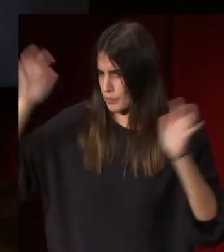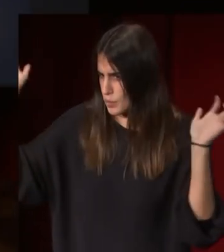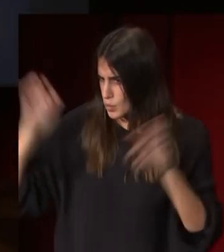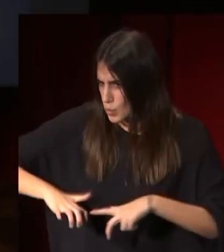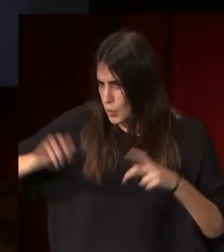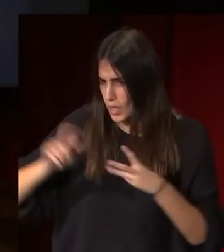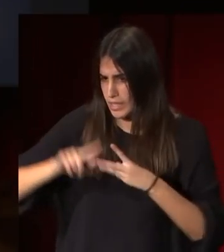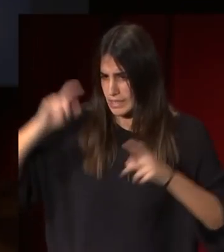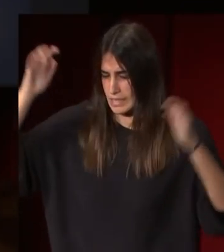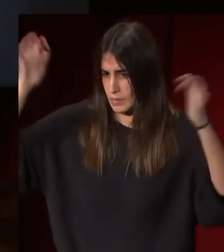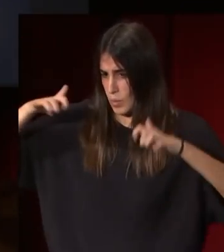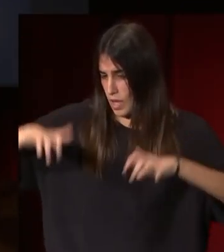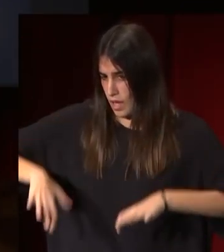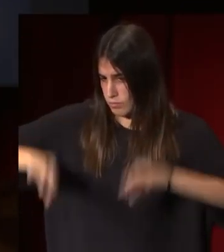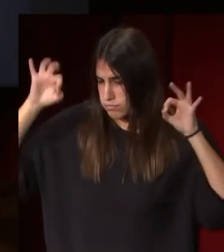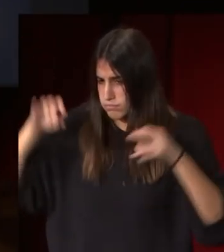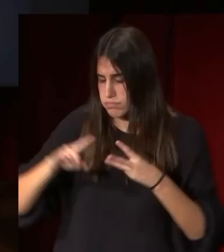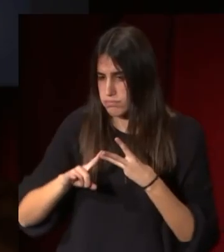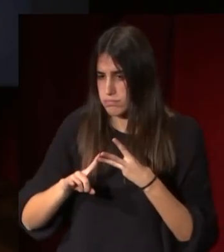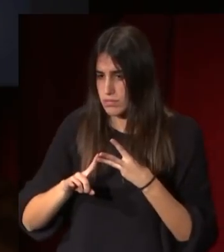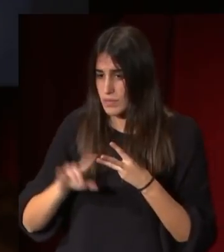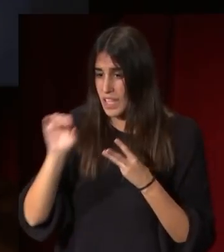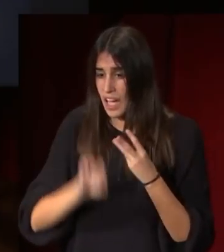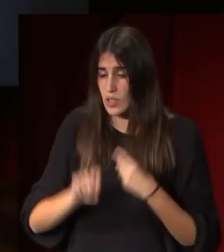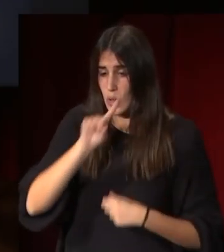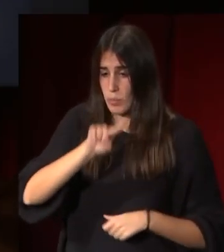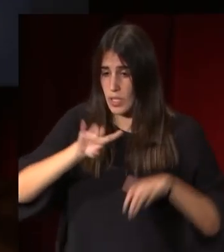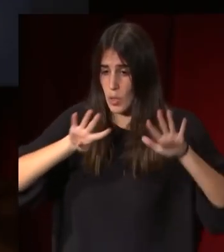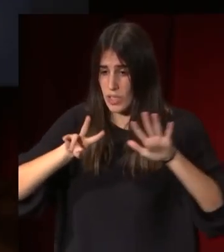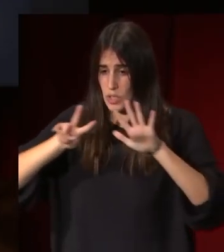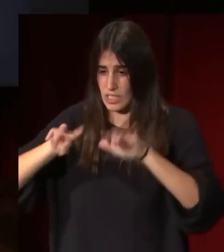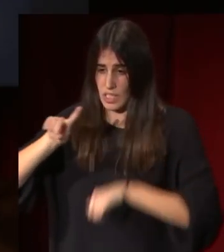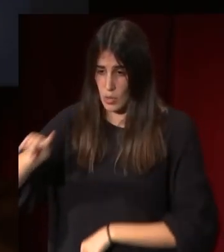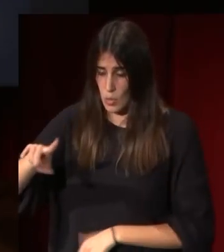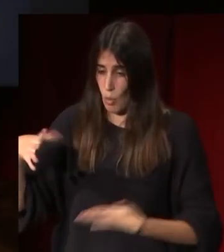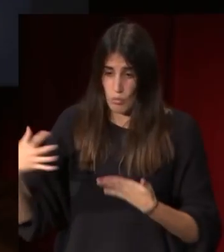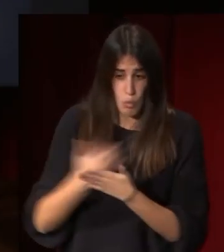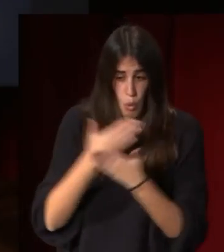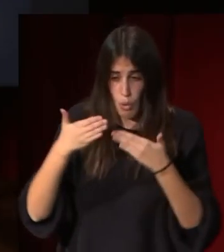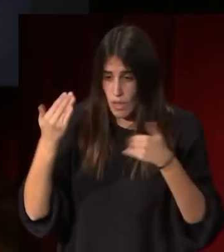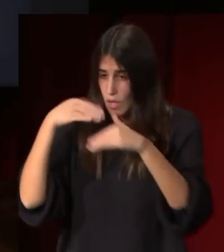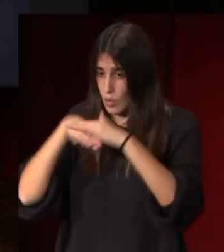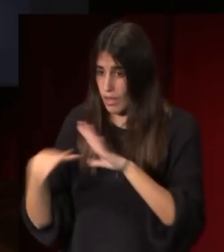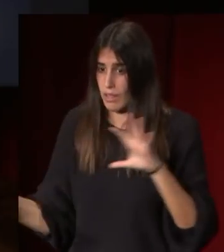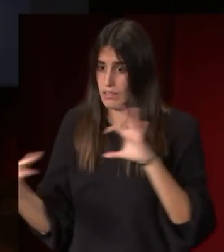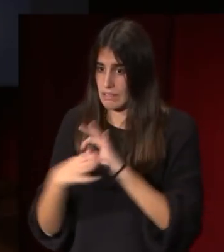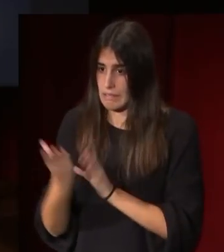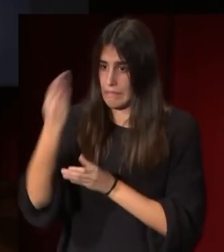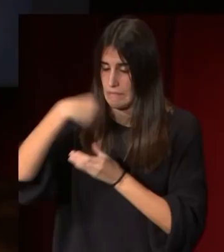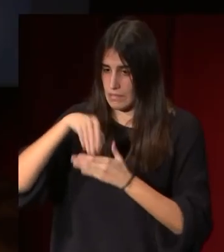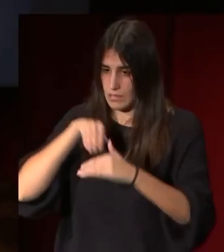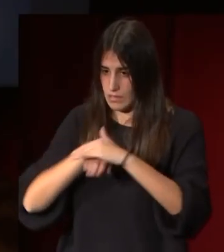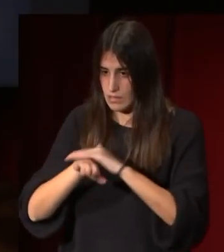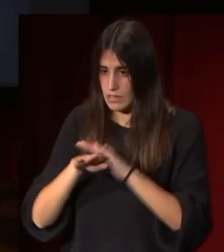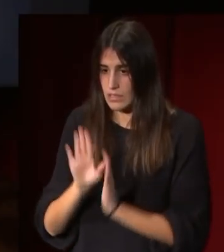ácidos y cuando en 1971 toda esa colección ya se incorpora al Prado en el Casón del